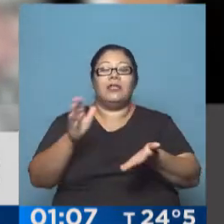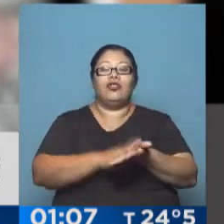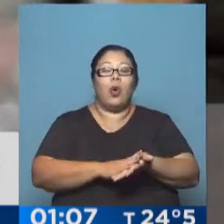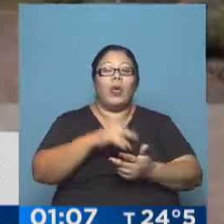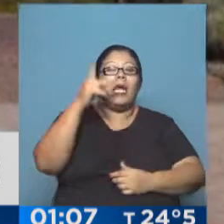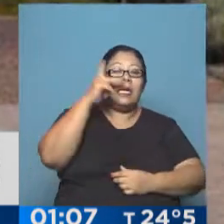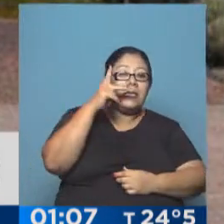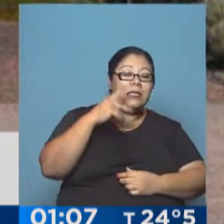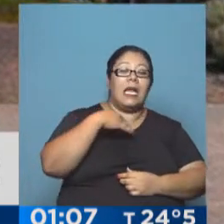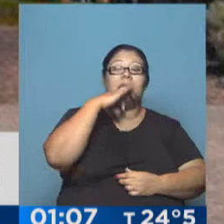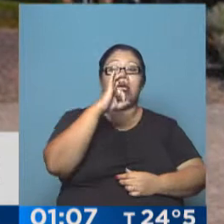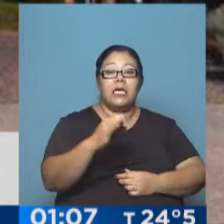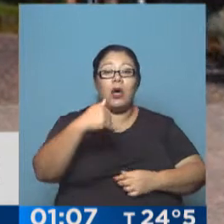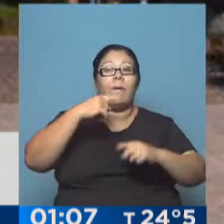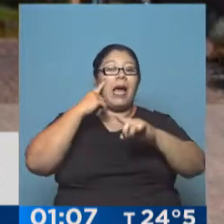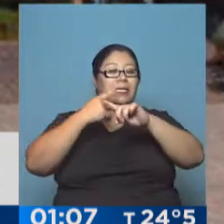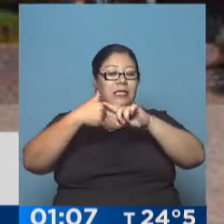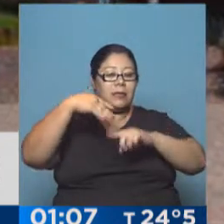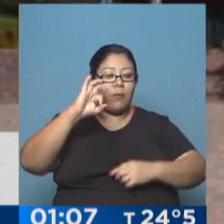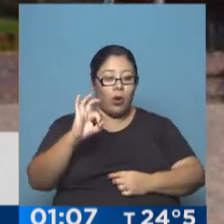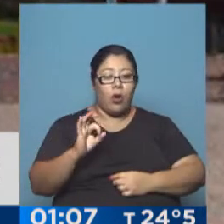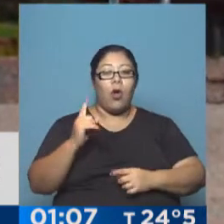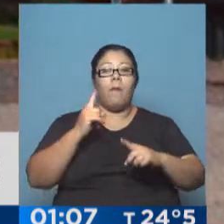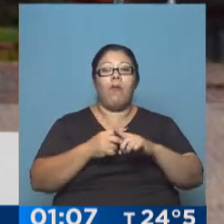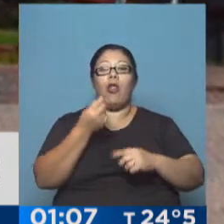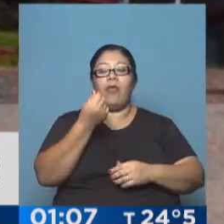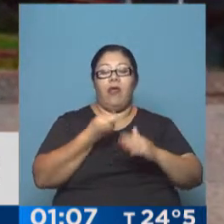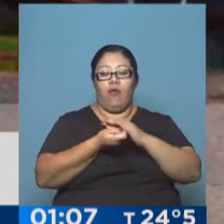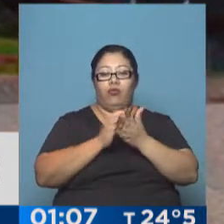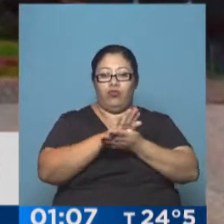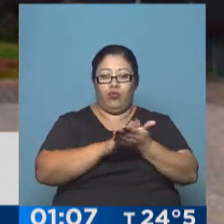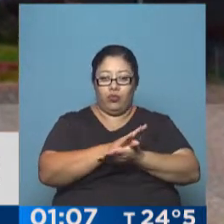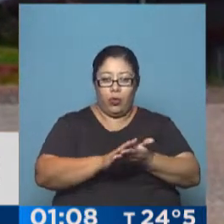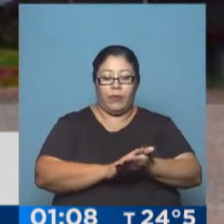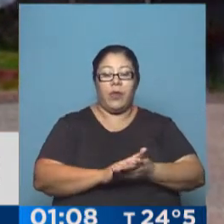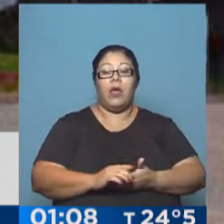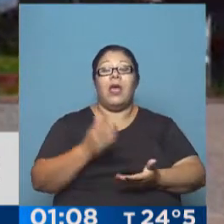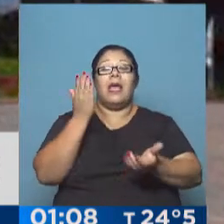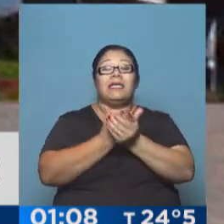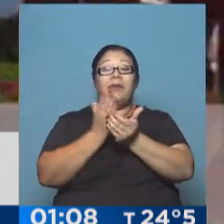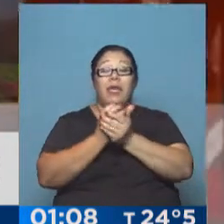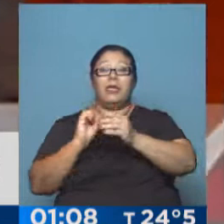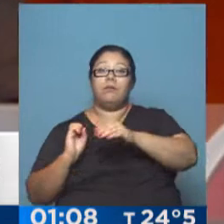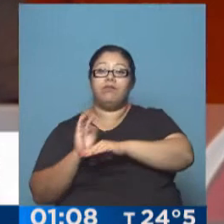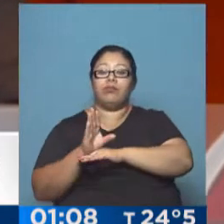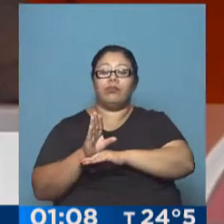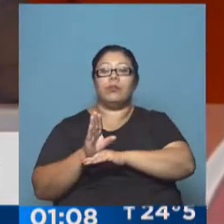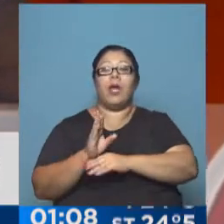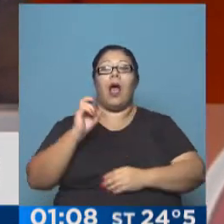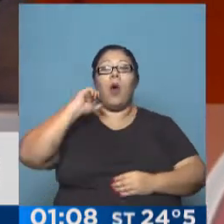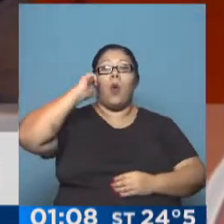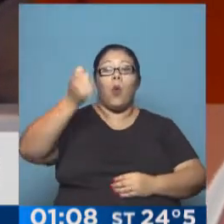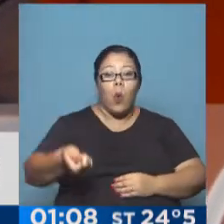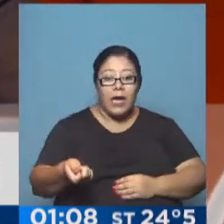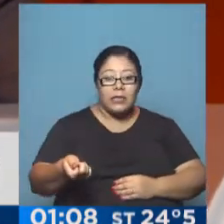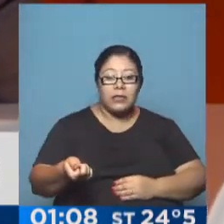hijo Máximo por presunto lavado de dinero, y envió el expediente al juez Julián Ercolini, quien tiene a su cargo otra causa por asociación